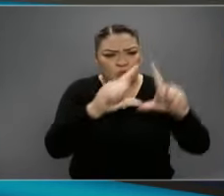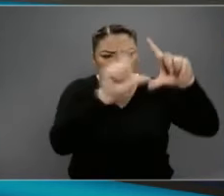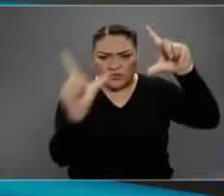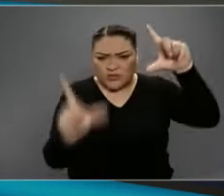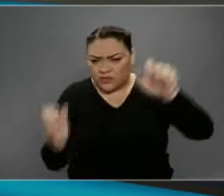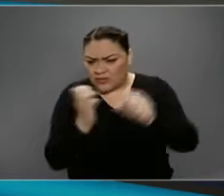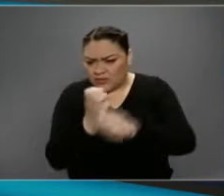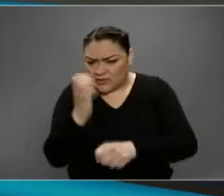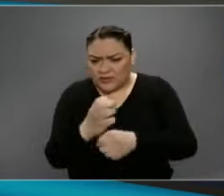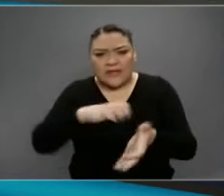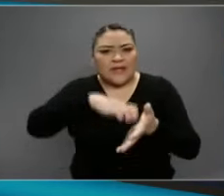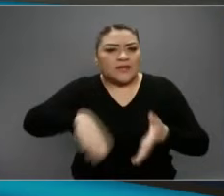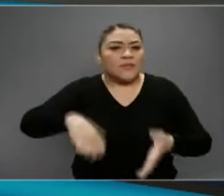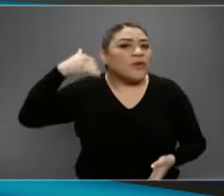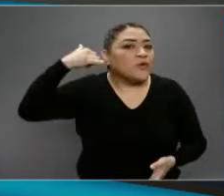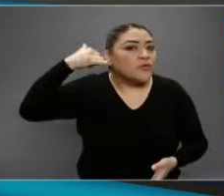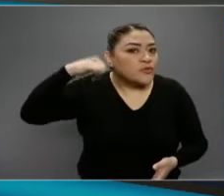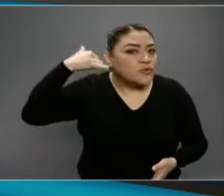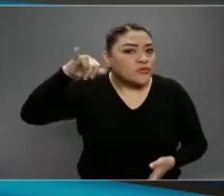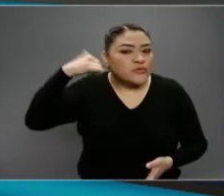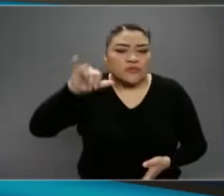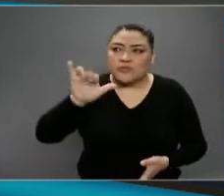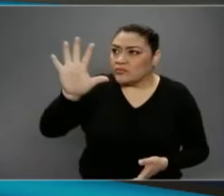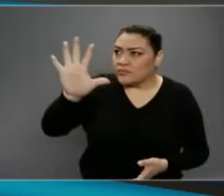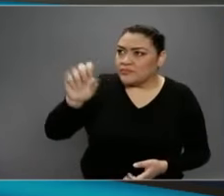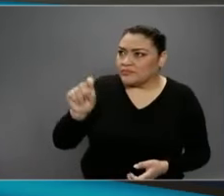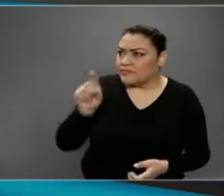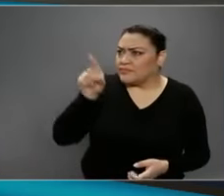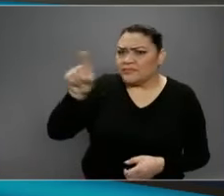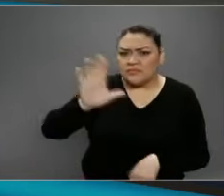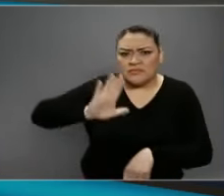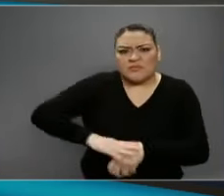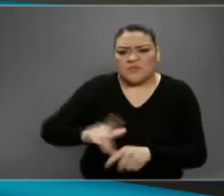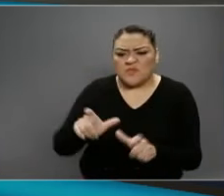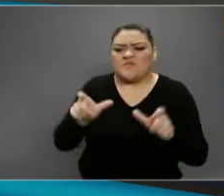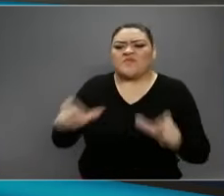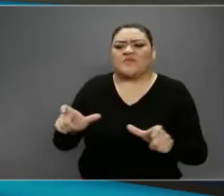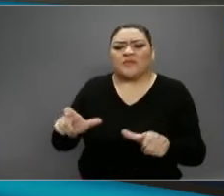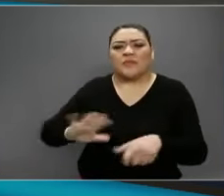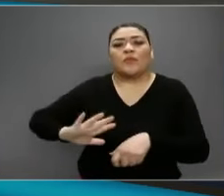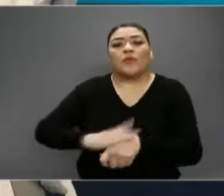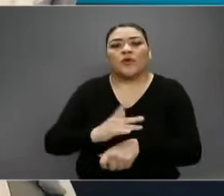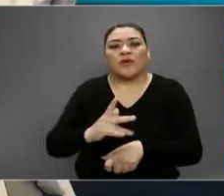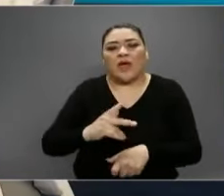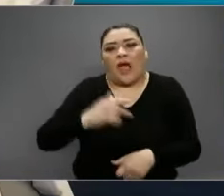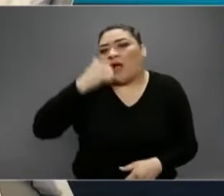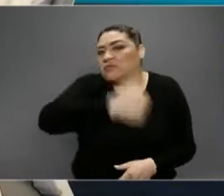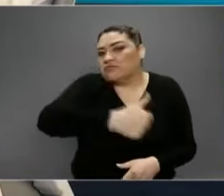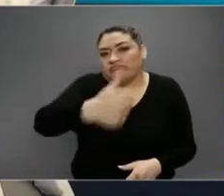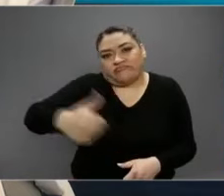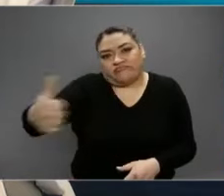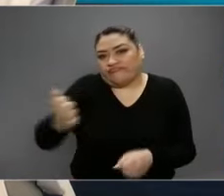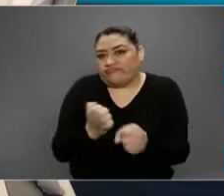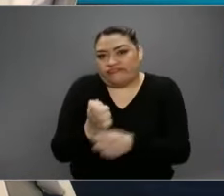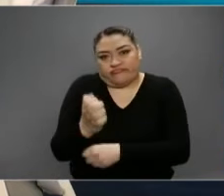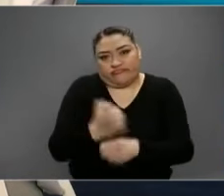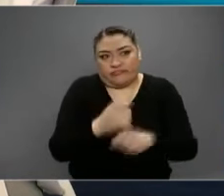como Yucatán han implementado algunas otras medidas? Porque también cada estado de esta